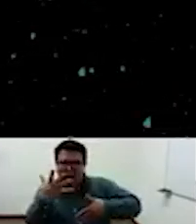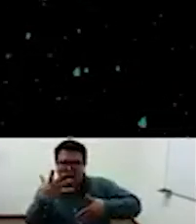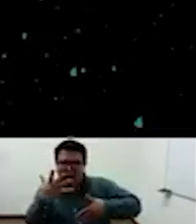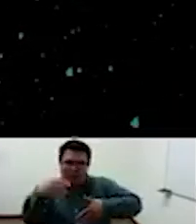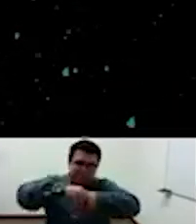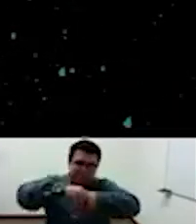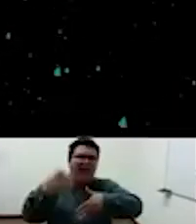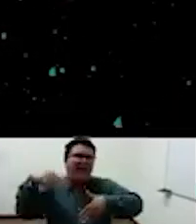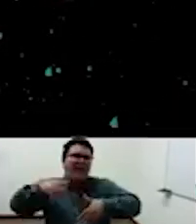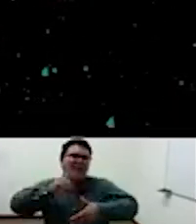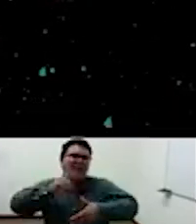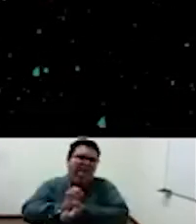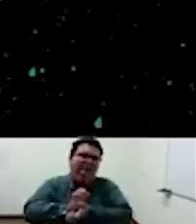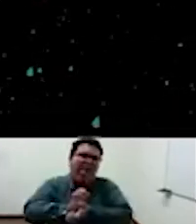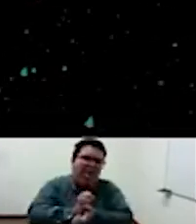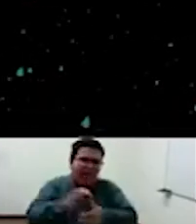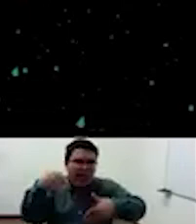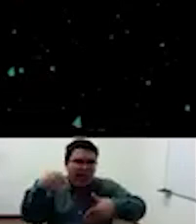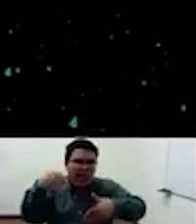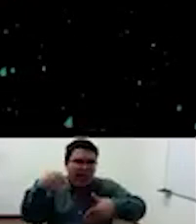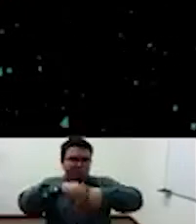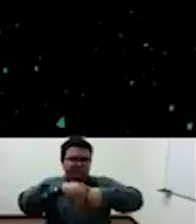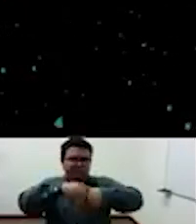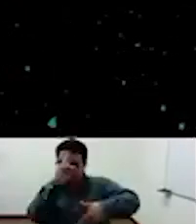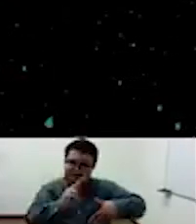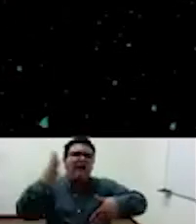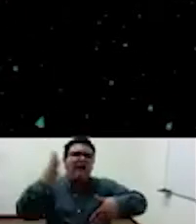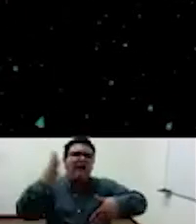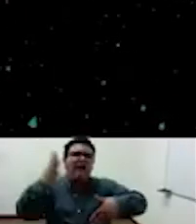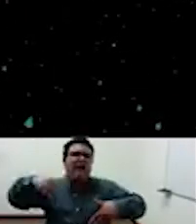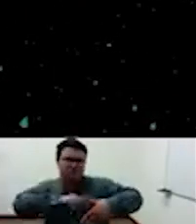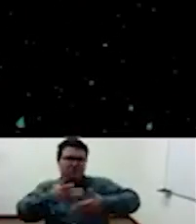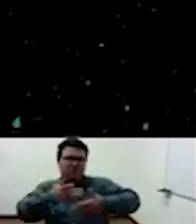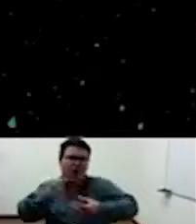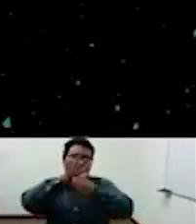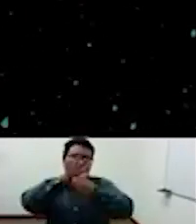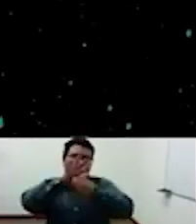cultural social y político que arrebató en un momento la modernidad